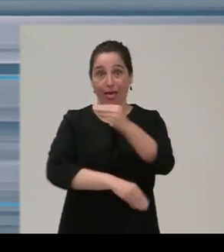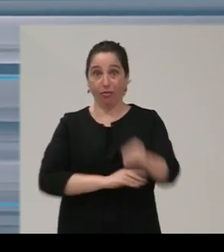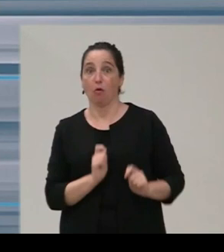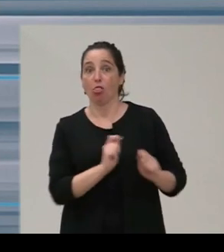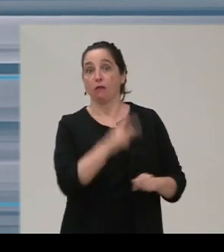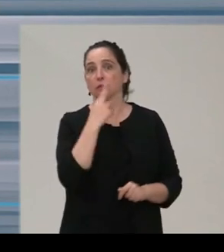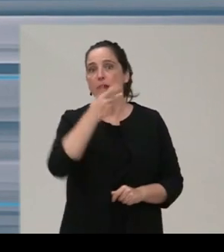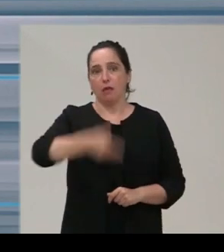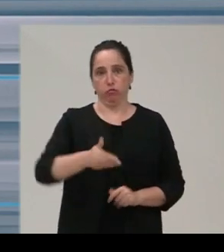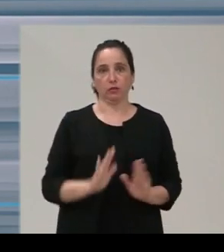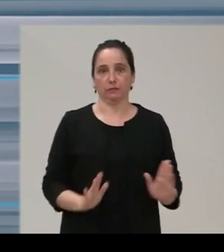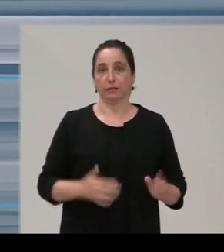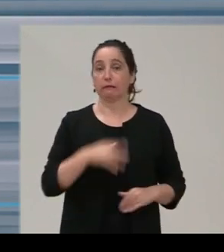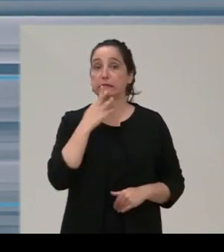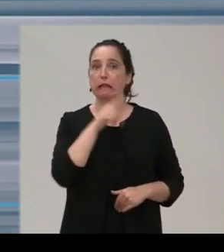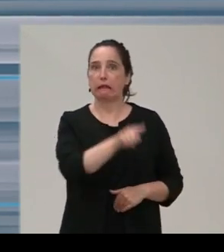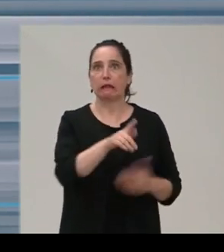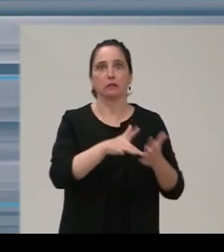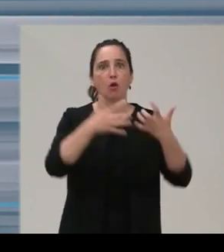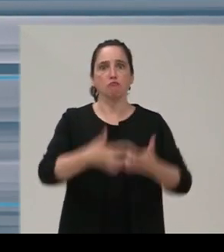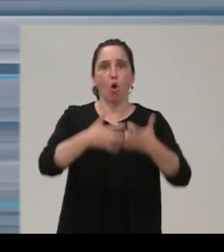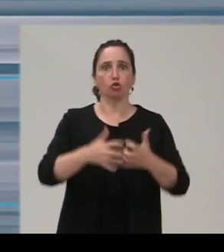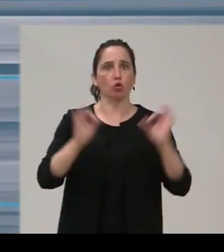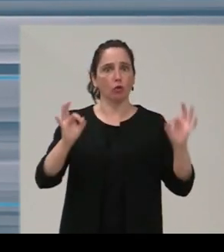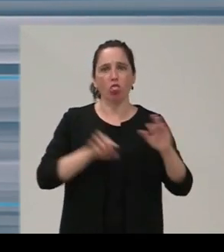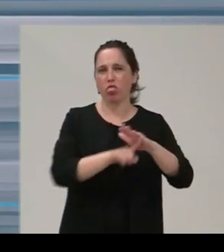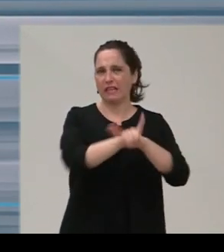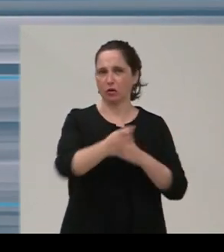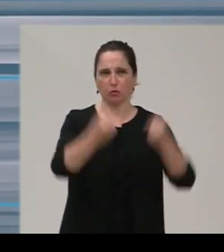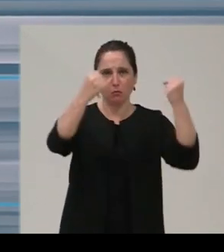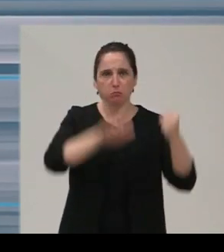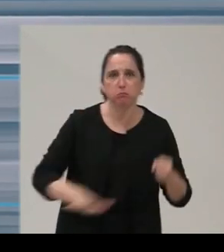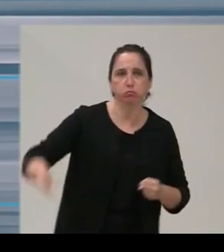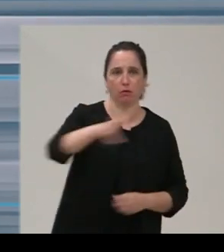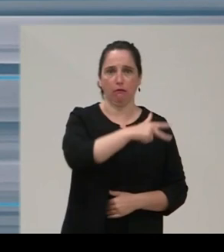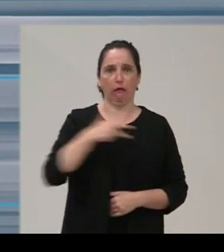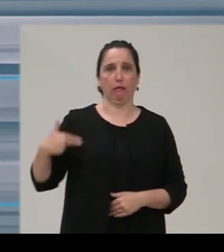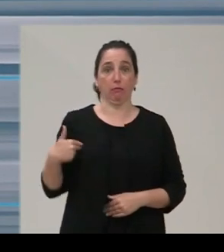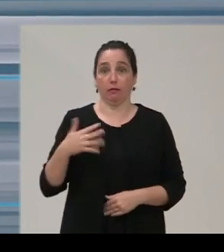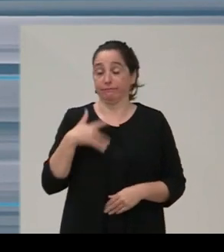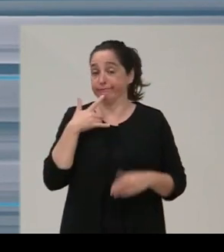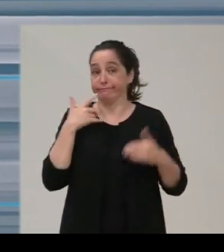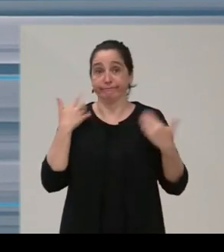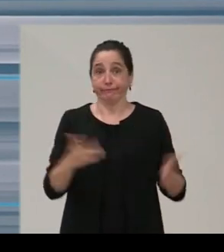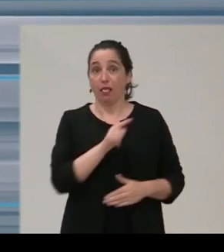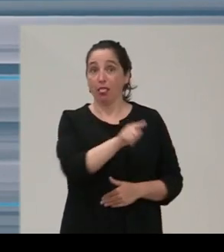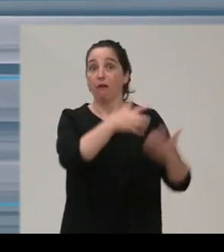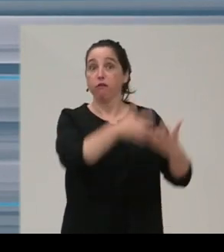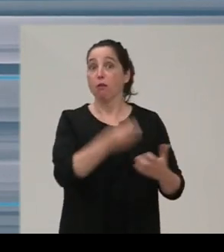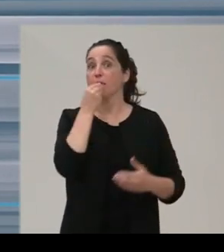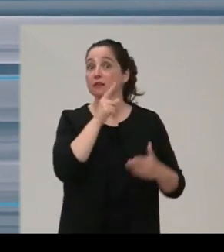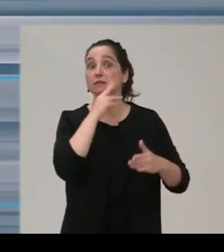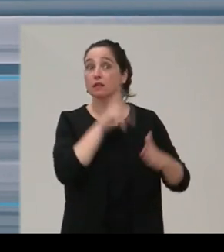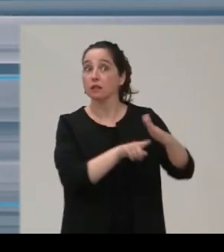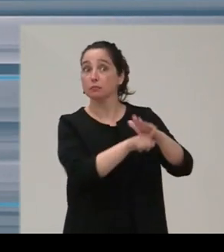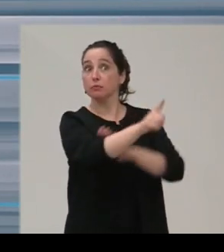Santander es un potente motor de desarrollo regional, así que cuanto mejor funcione,